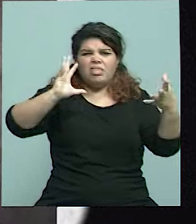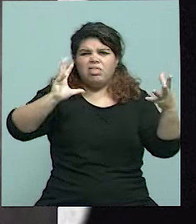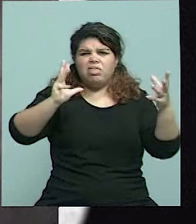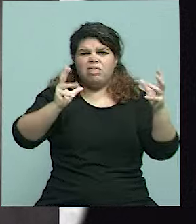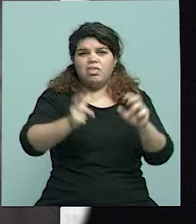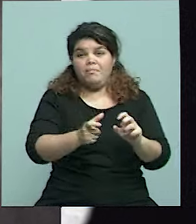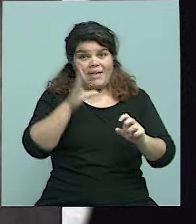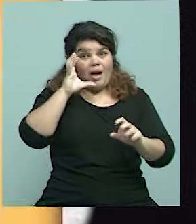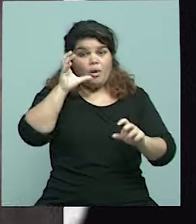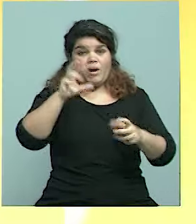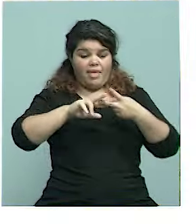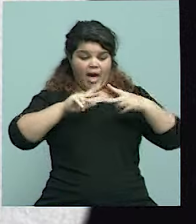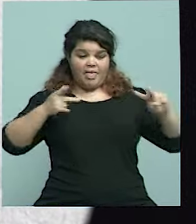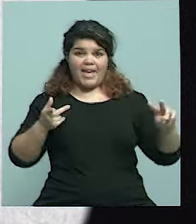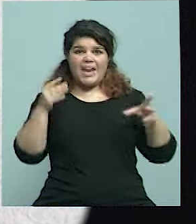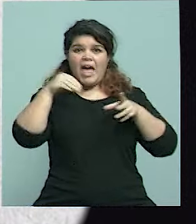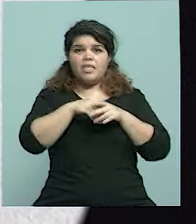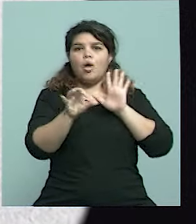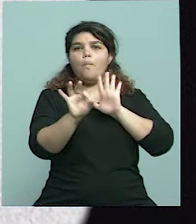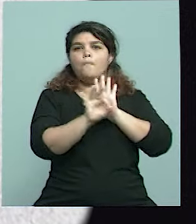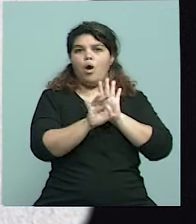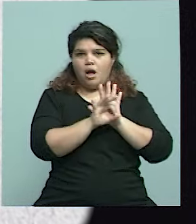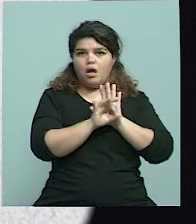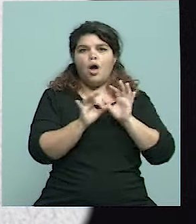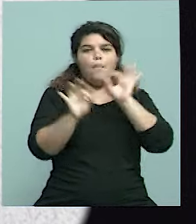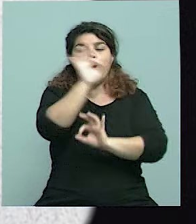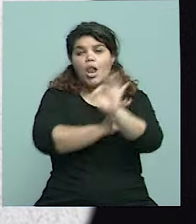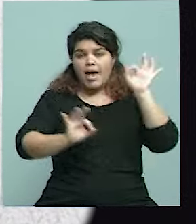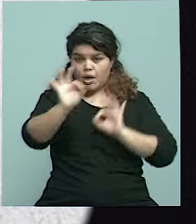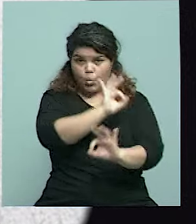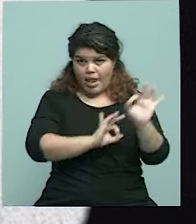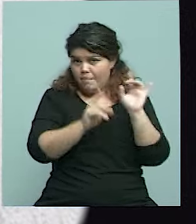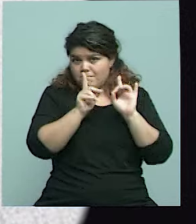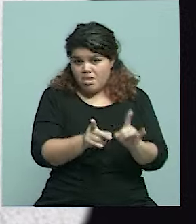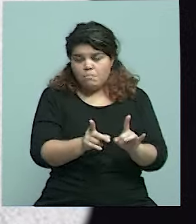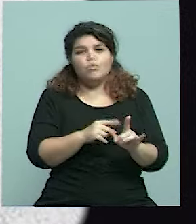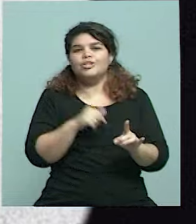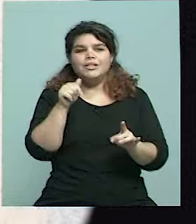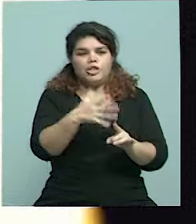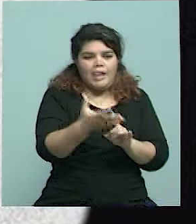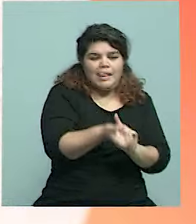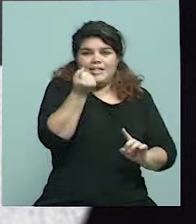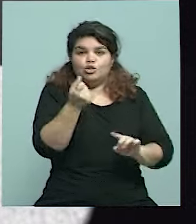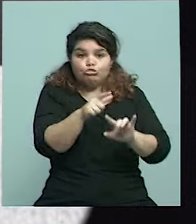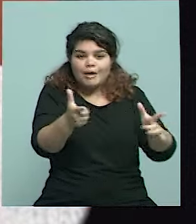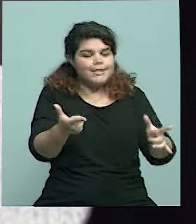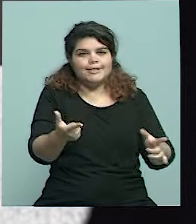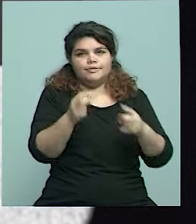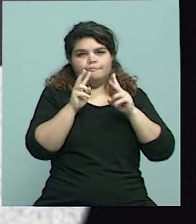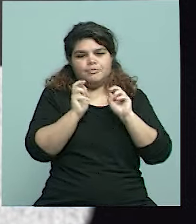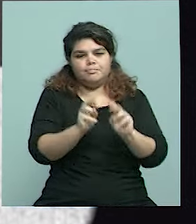molécula, que se va como cortando el fragmento y eso ya hace que sea imposible obtener información.